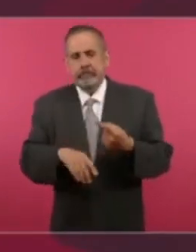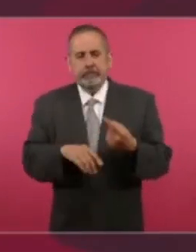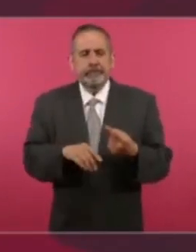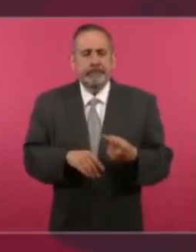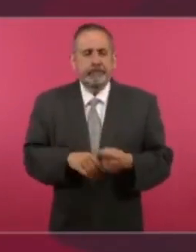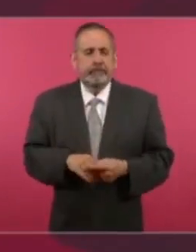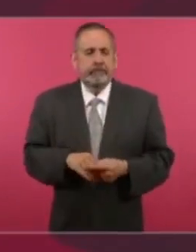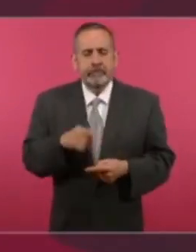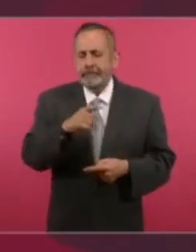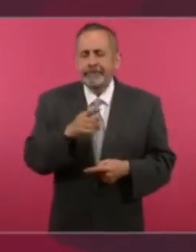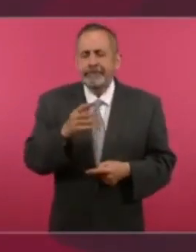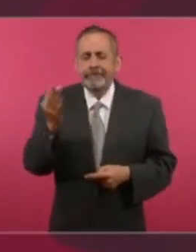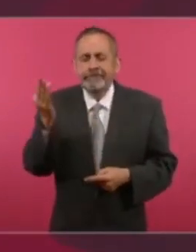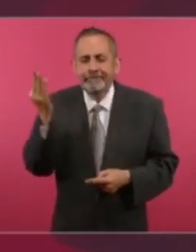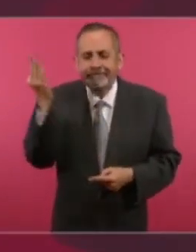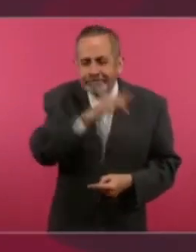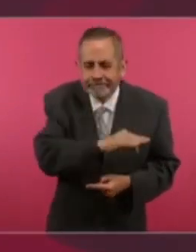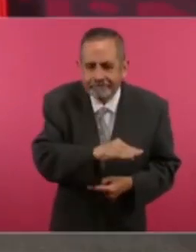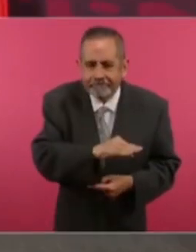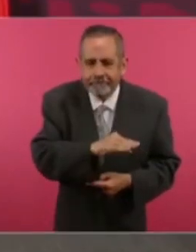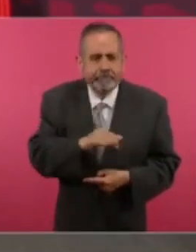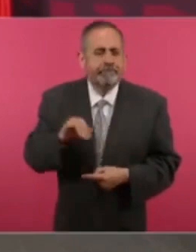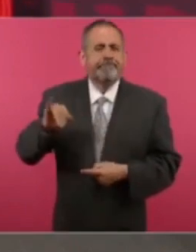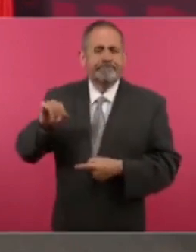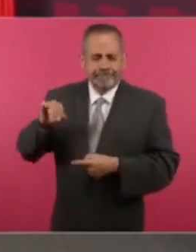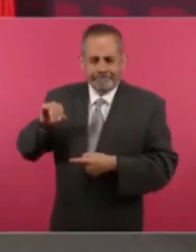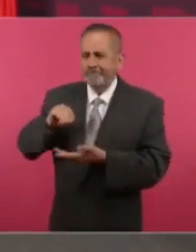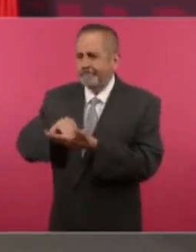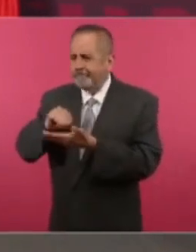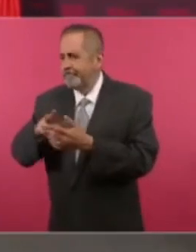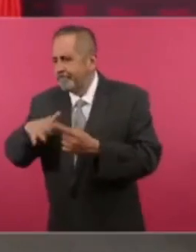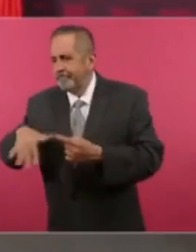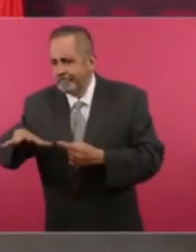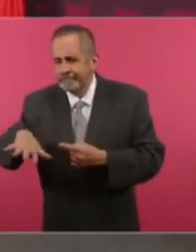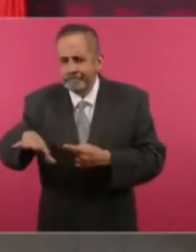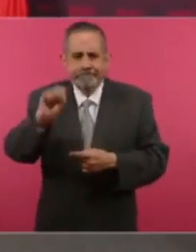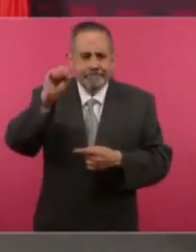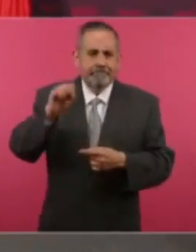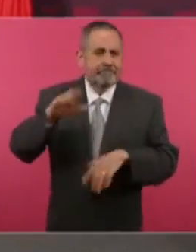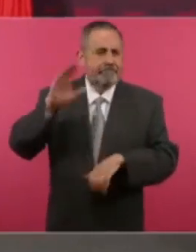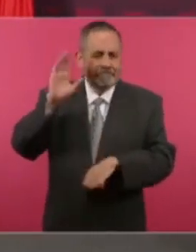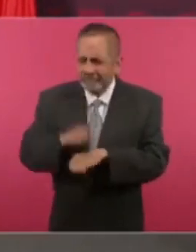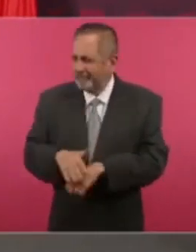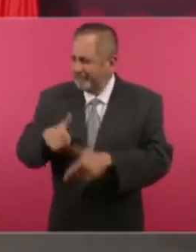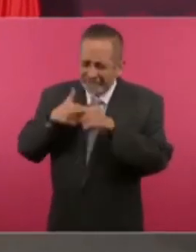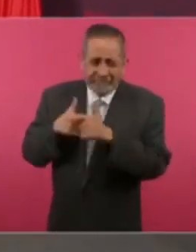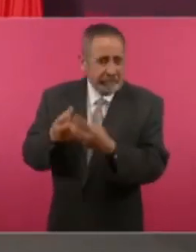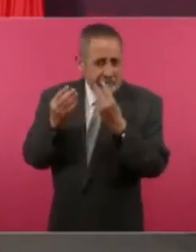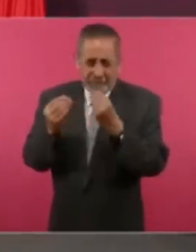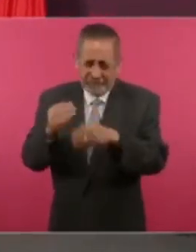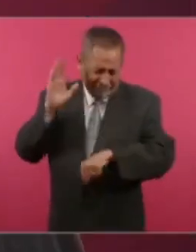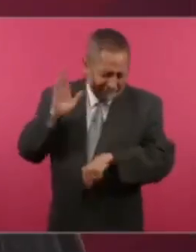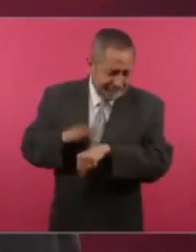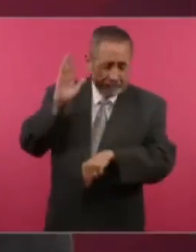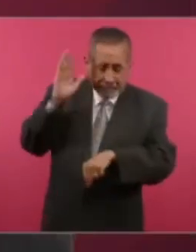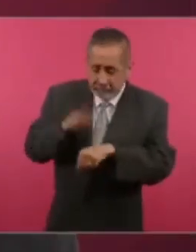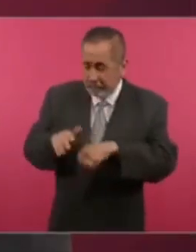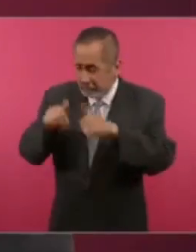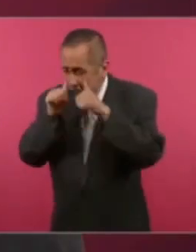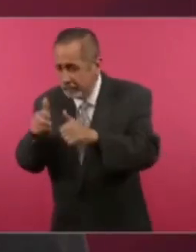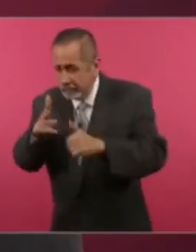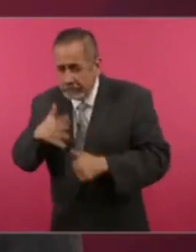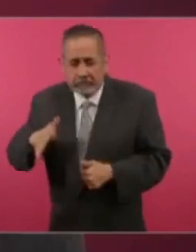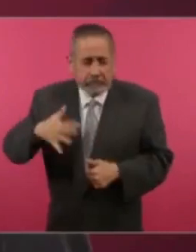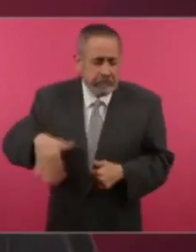Eso es completamente falso. El gobierno nuestro es el que más se ha